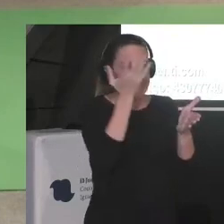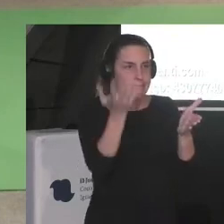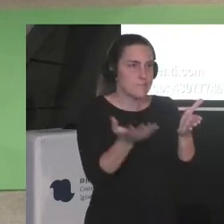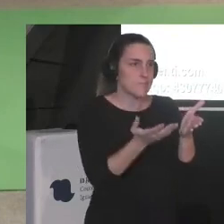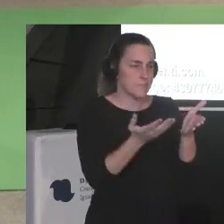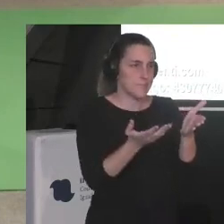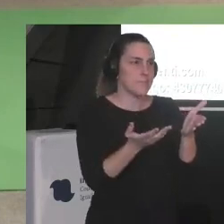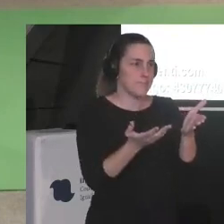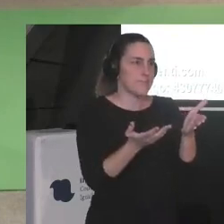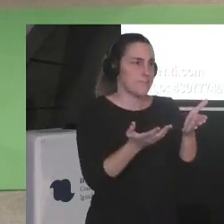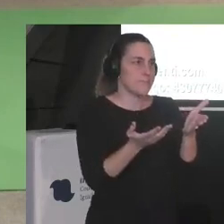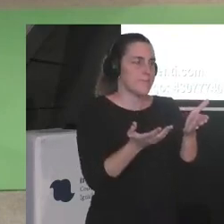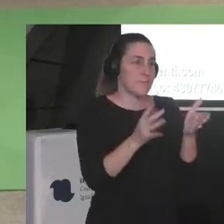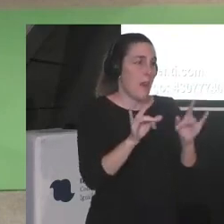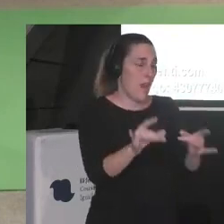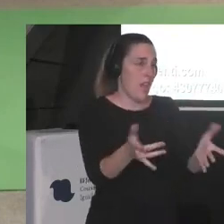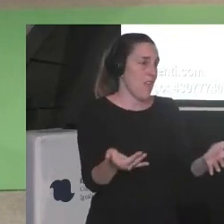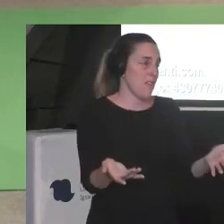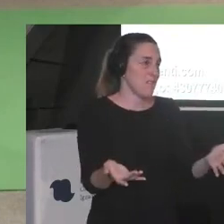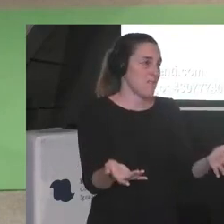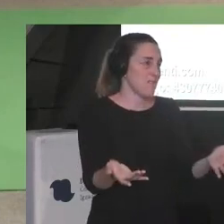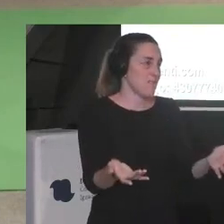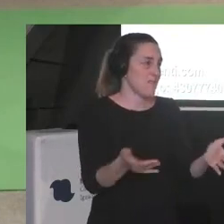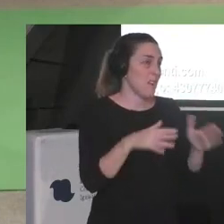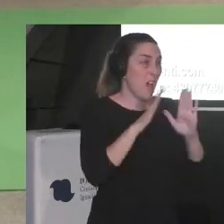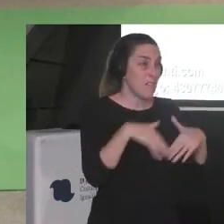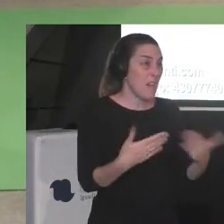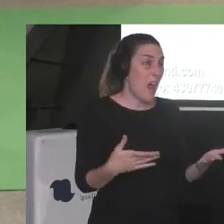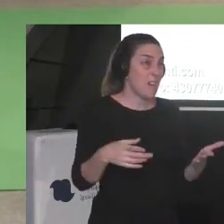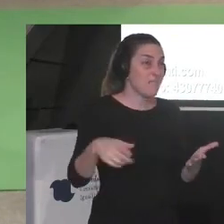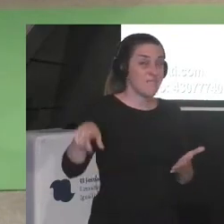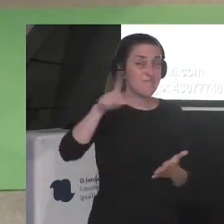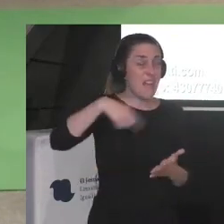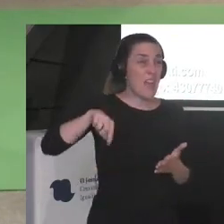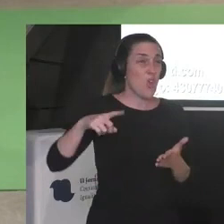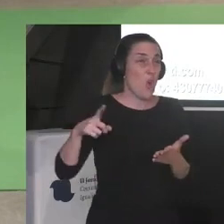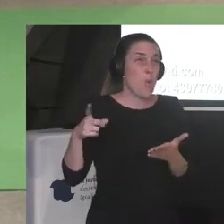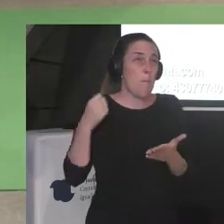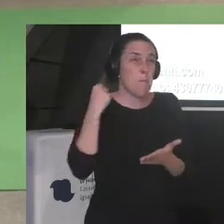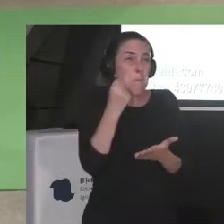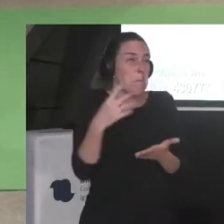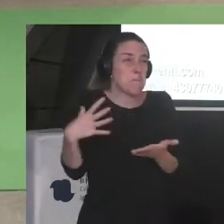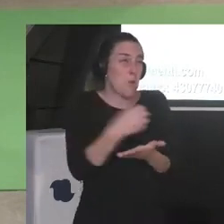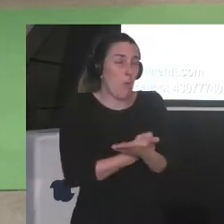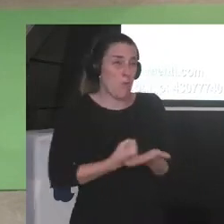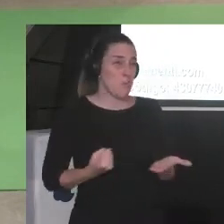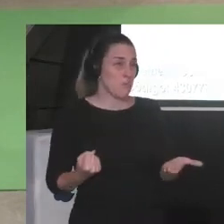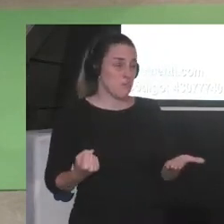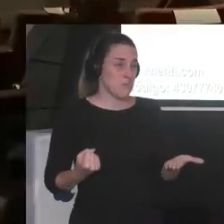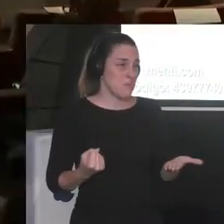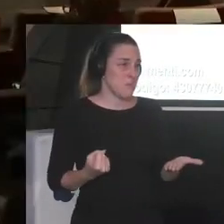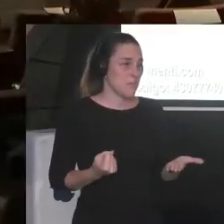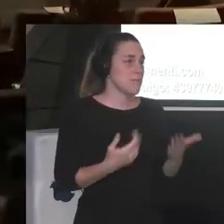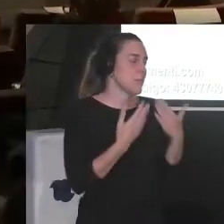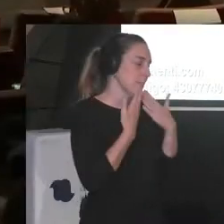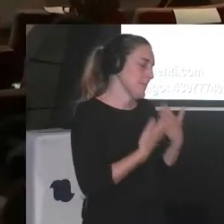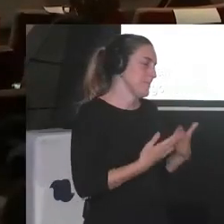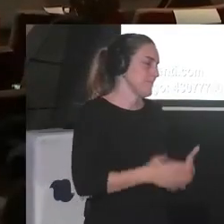y queda es que es que tienen todas las armas ¿qué podemos hacer si tienen todas las armas? gracias